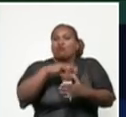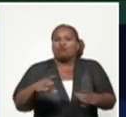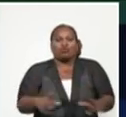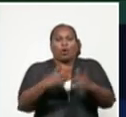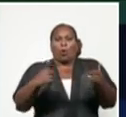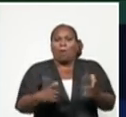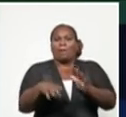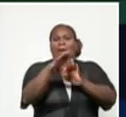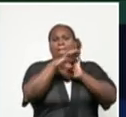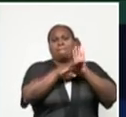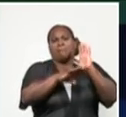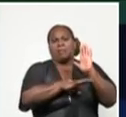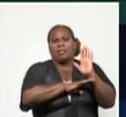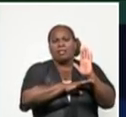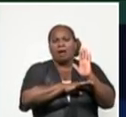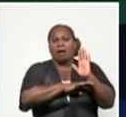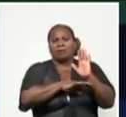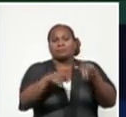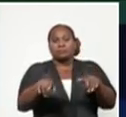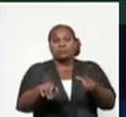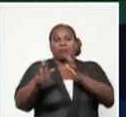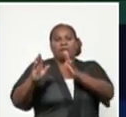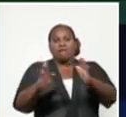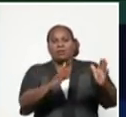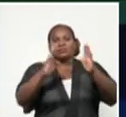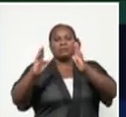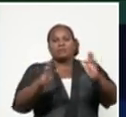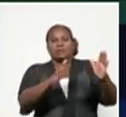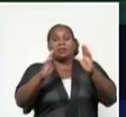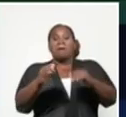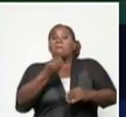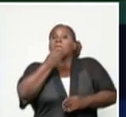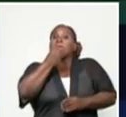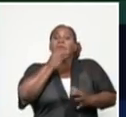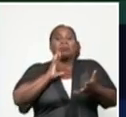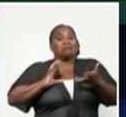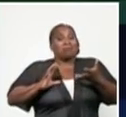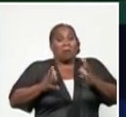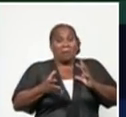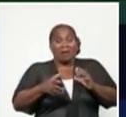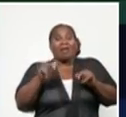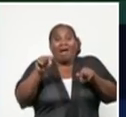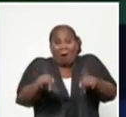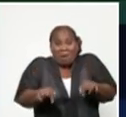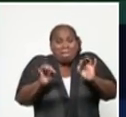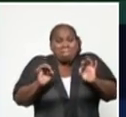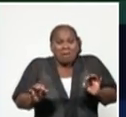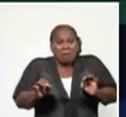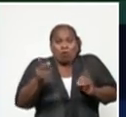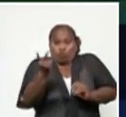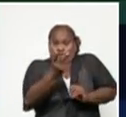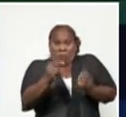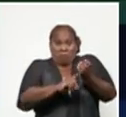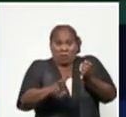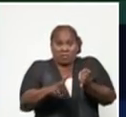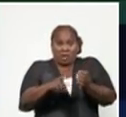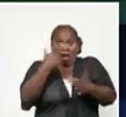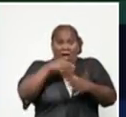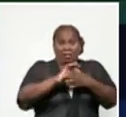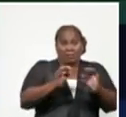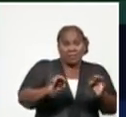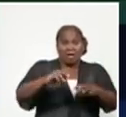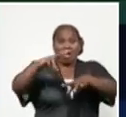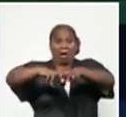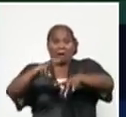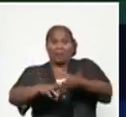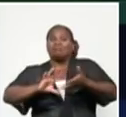para las diferentes fases. Y puede complicar, como nos ha pasado ahora en estas dos provincias del país. Y